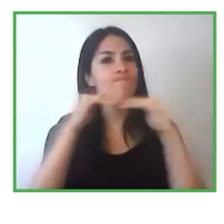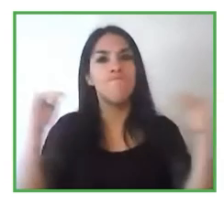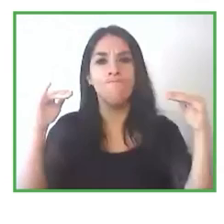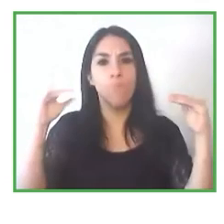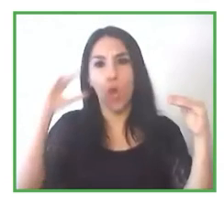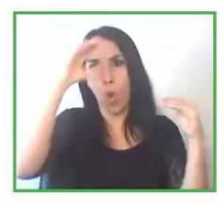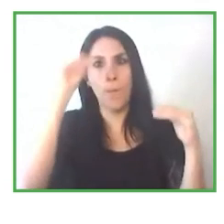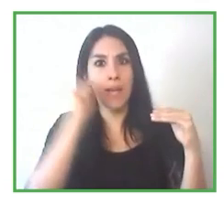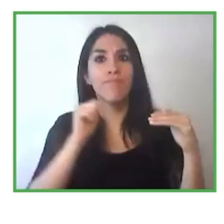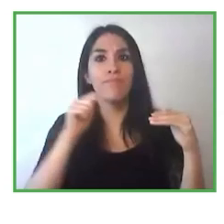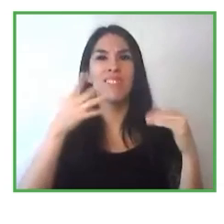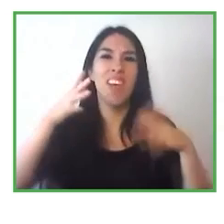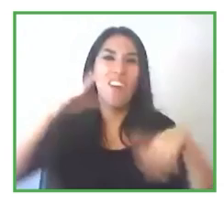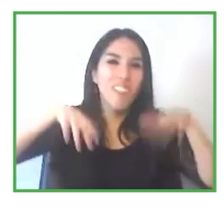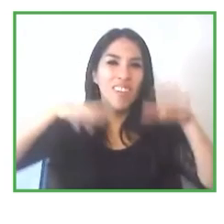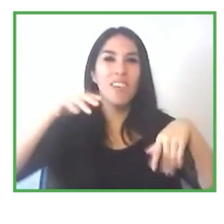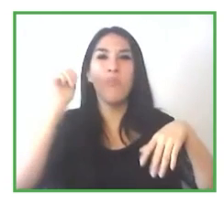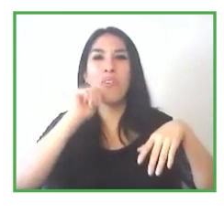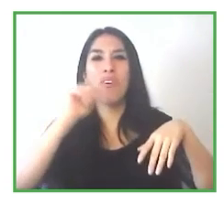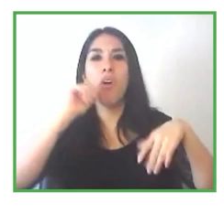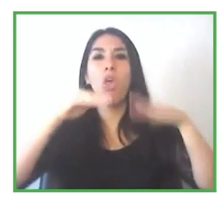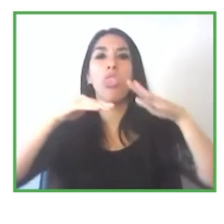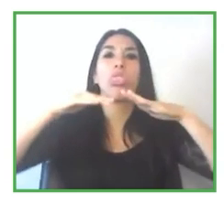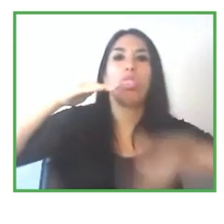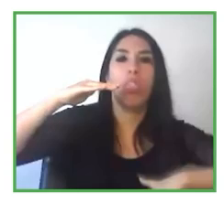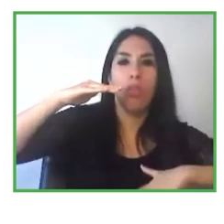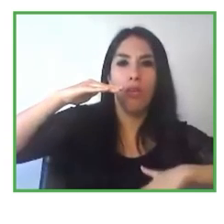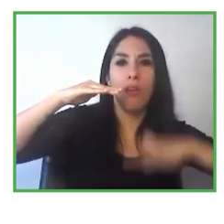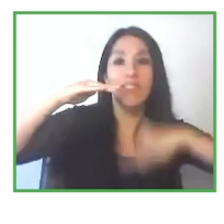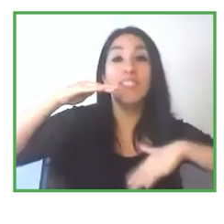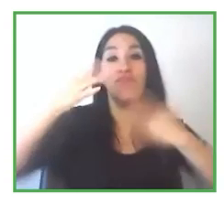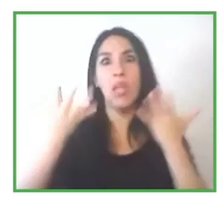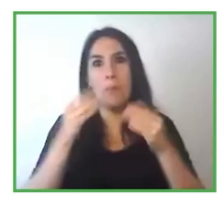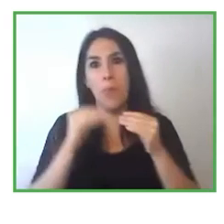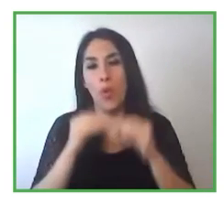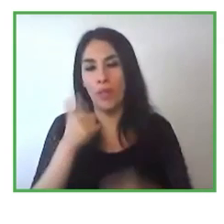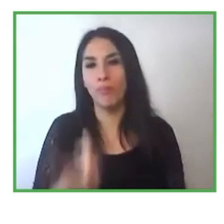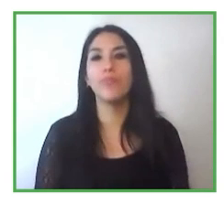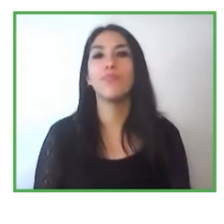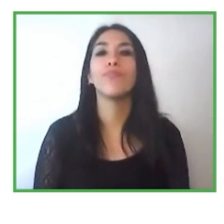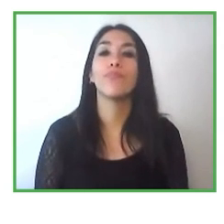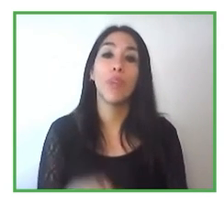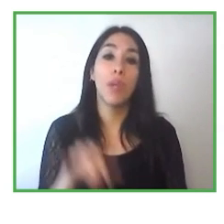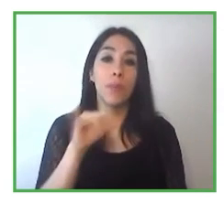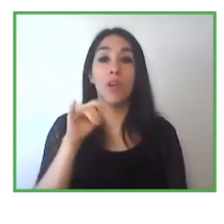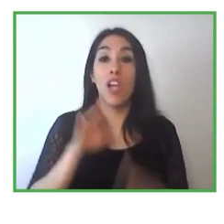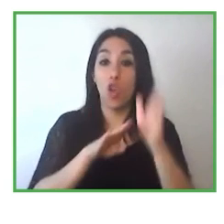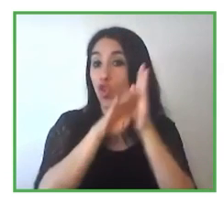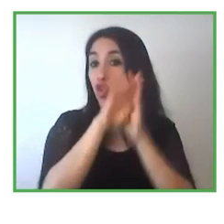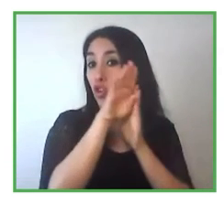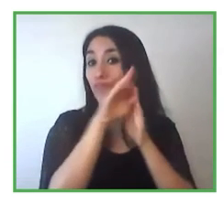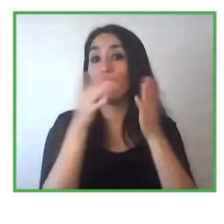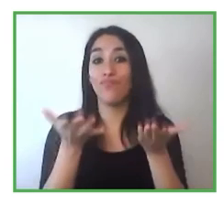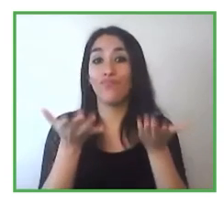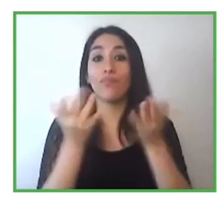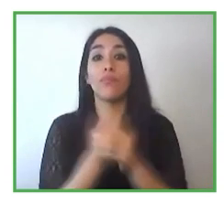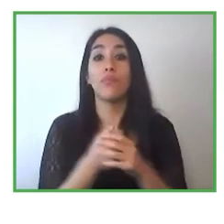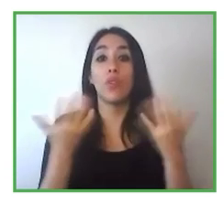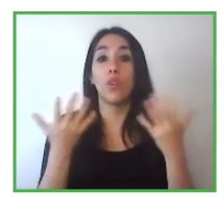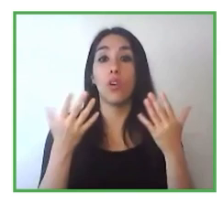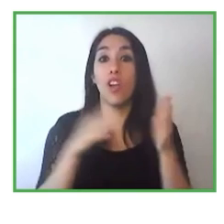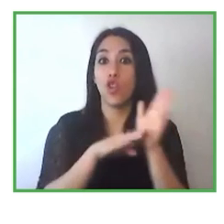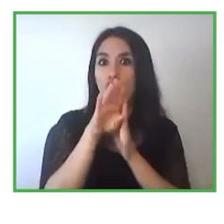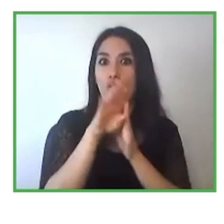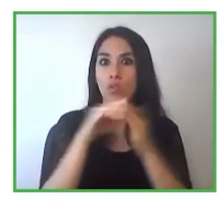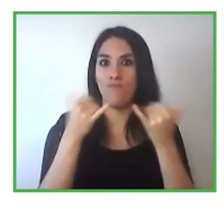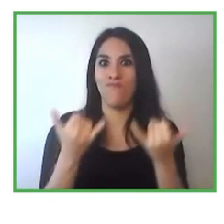que se encuentran en esta condición también desarrollarse en todo el tema de la tecnología